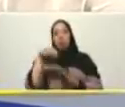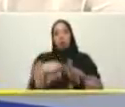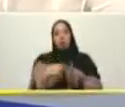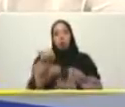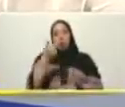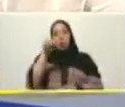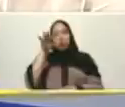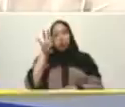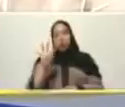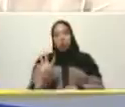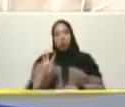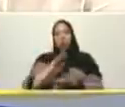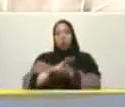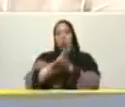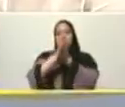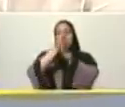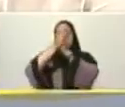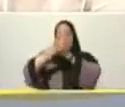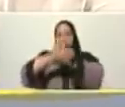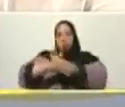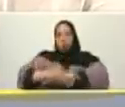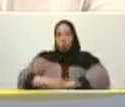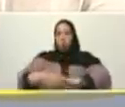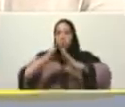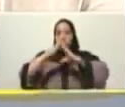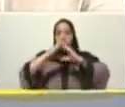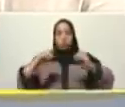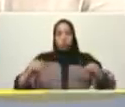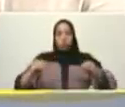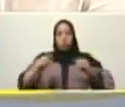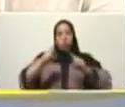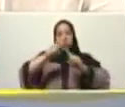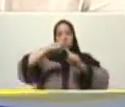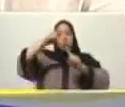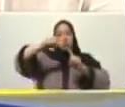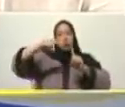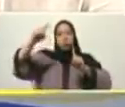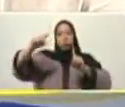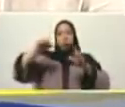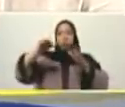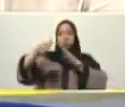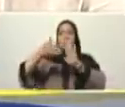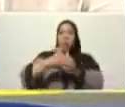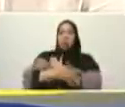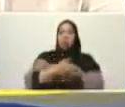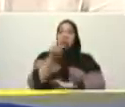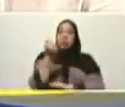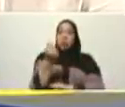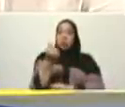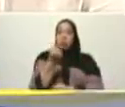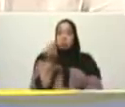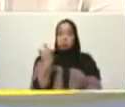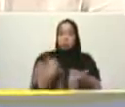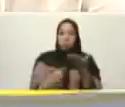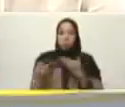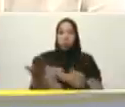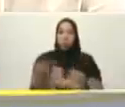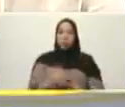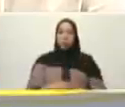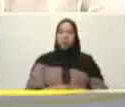que rompimos los récords mundiales en todos los indicadores mucha riqueza muy buena distribución